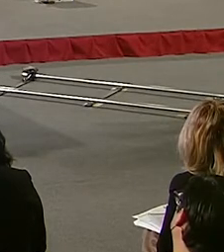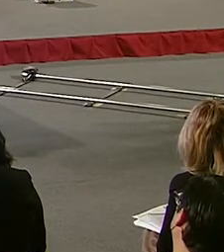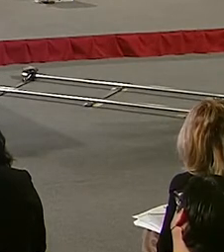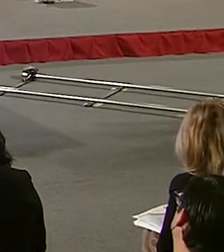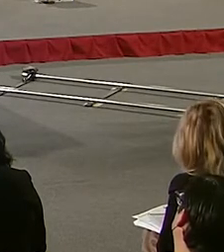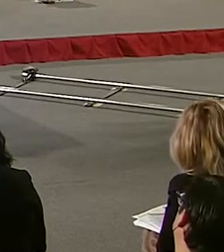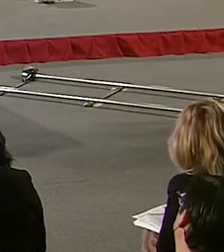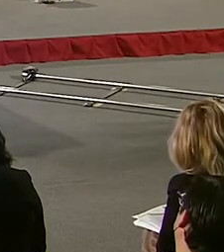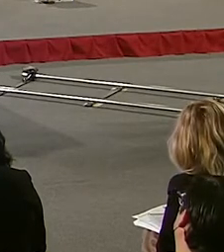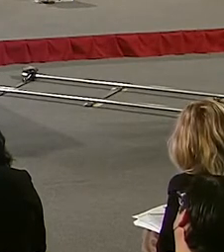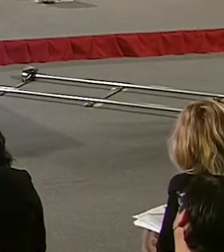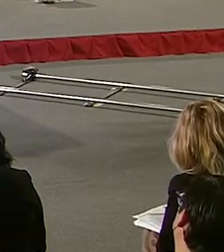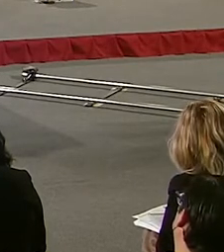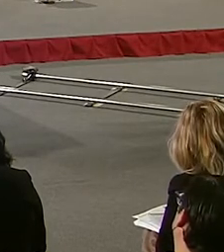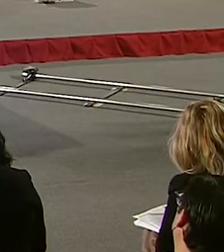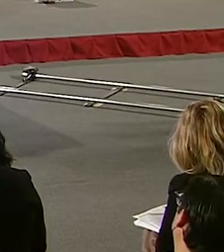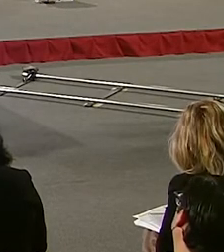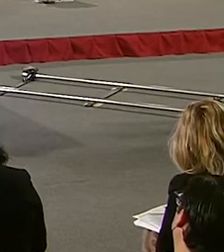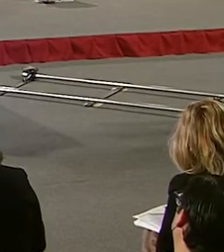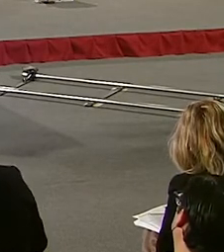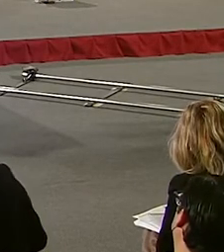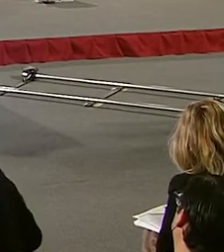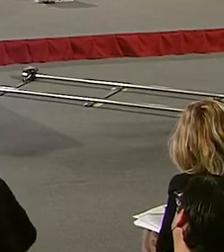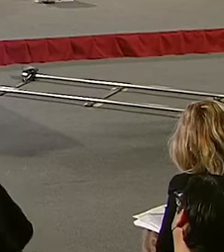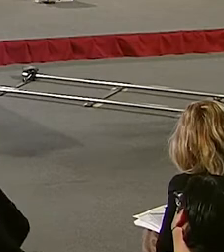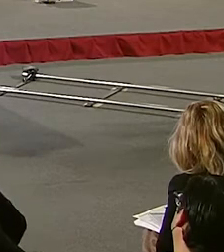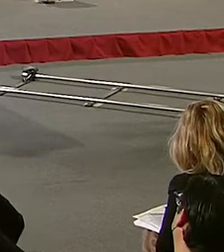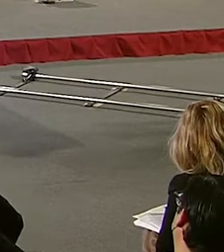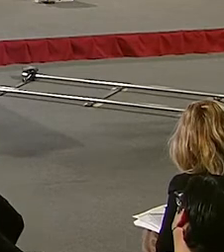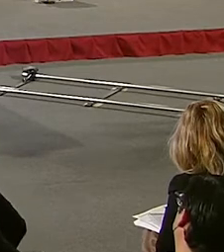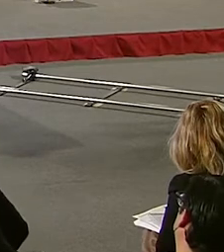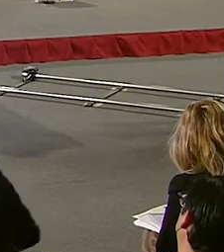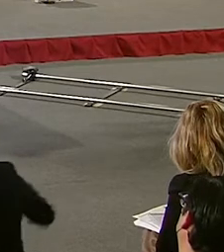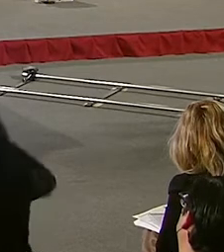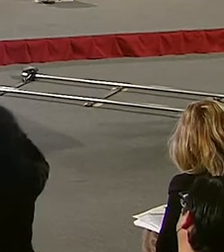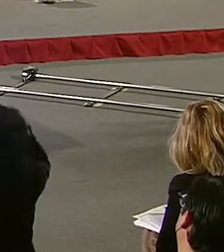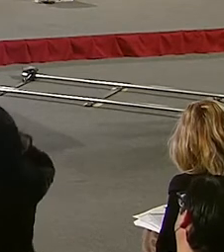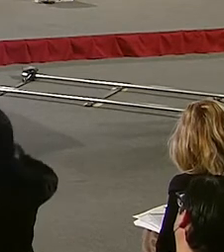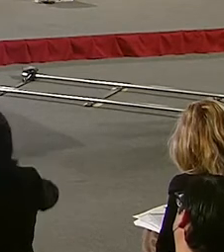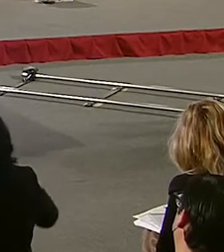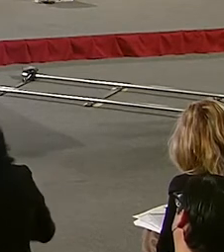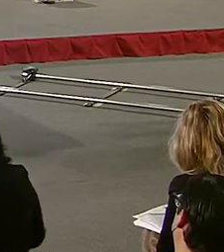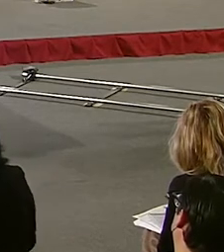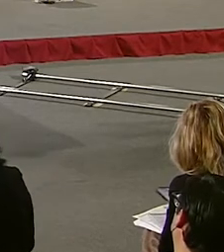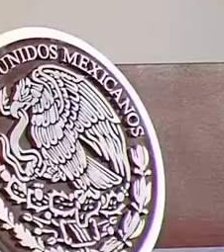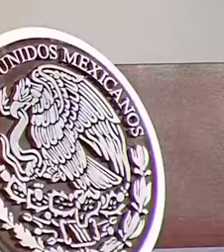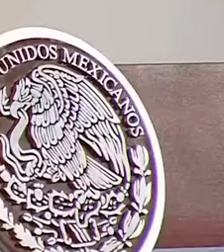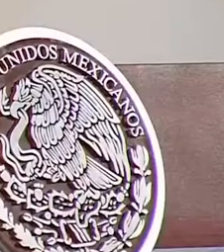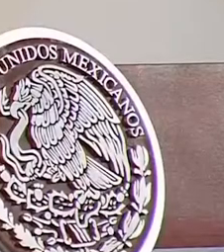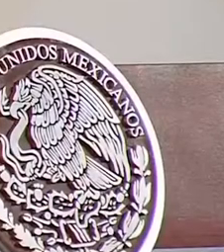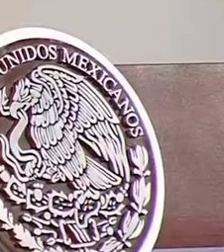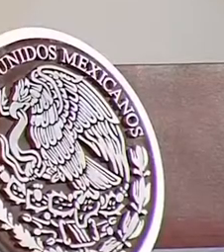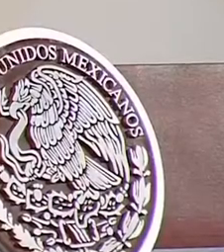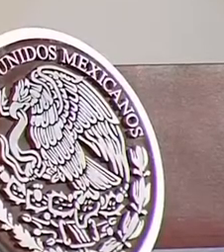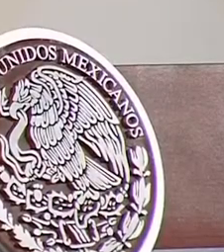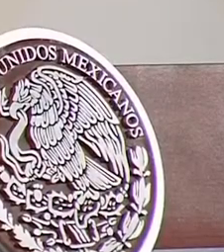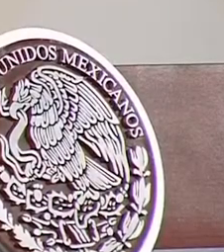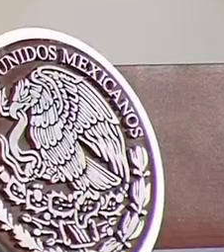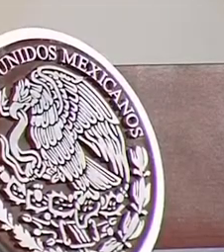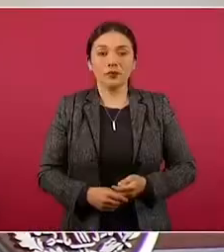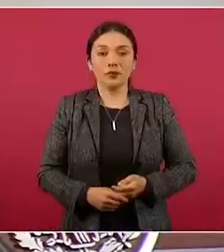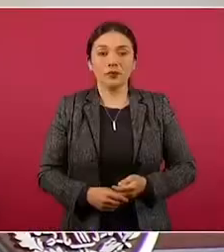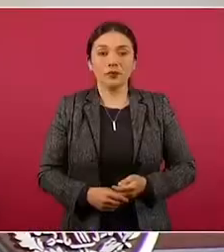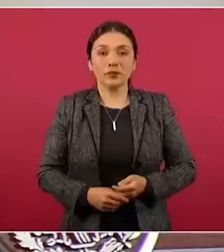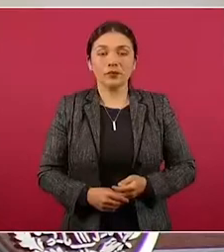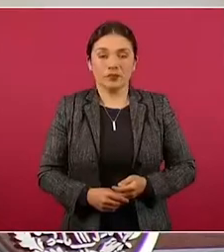humanos de las empresas que mandaron a los trabajadores a conseguir el SAT y en el SAT,